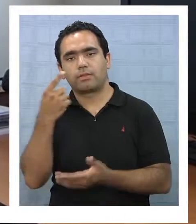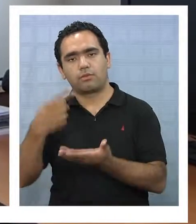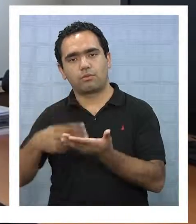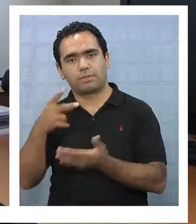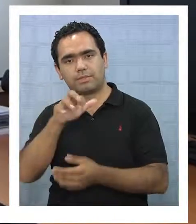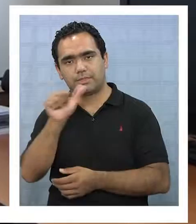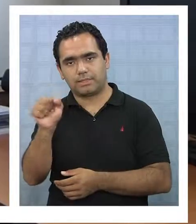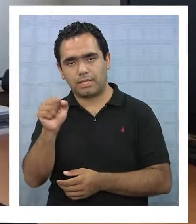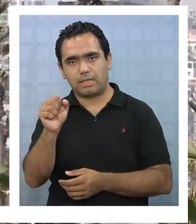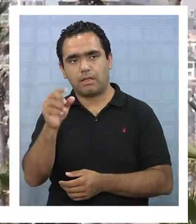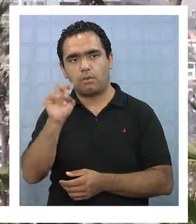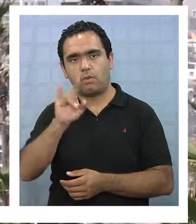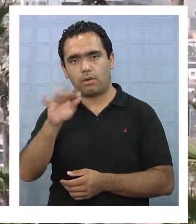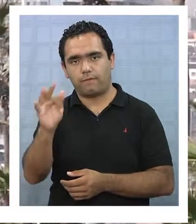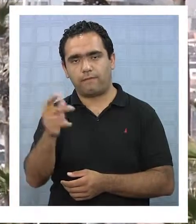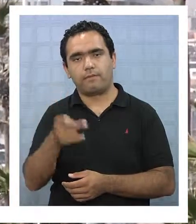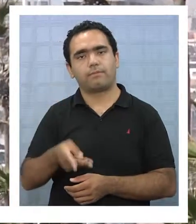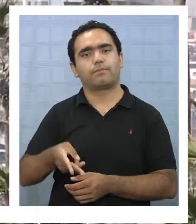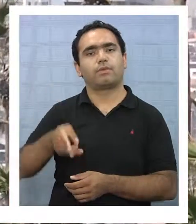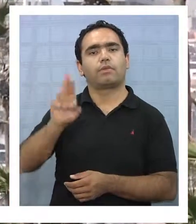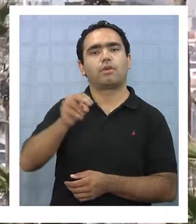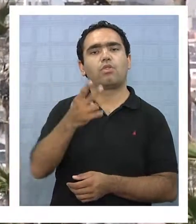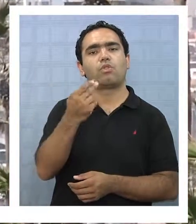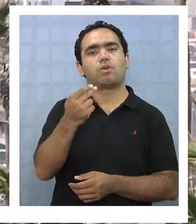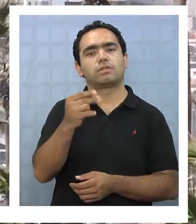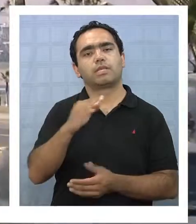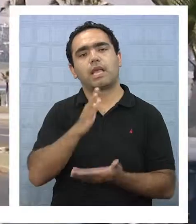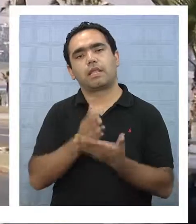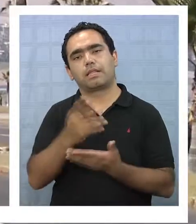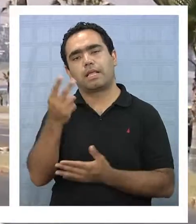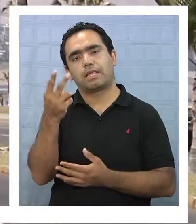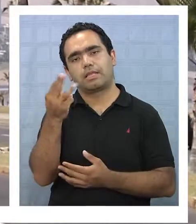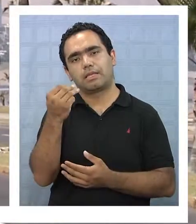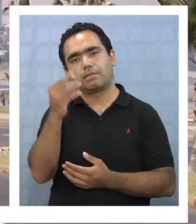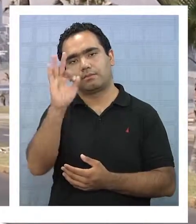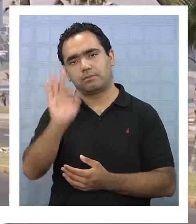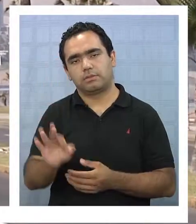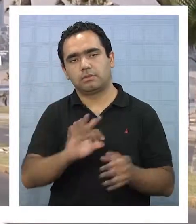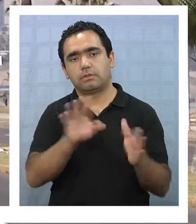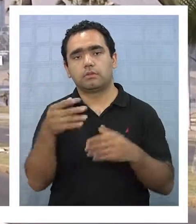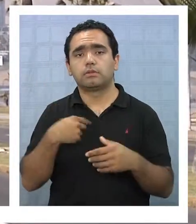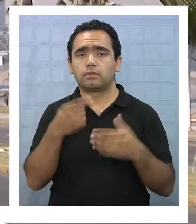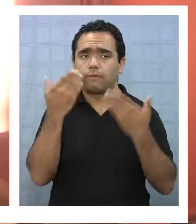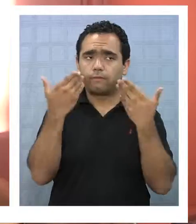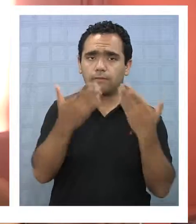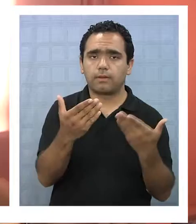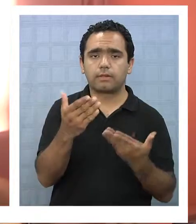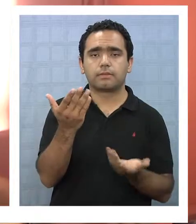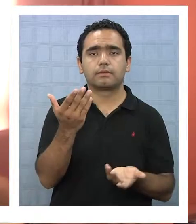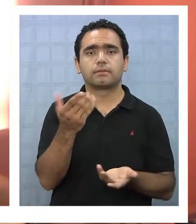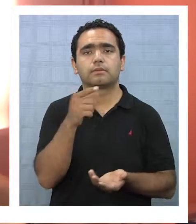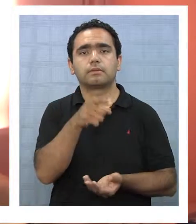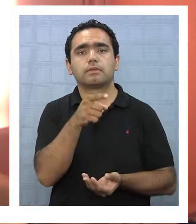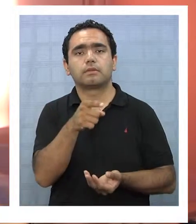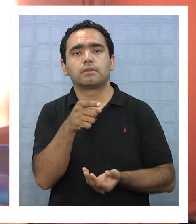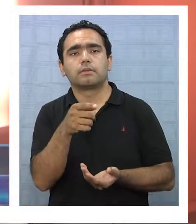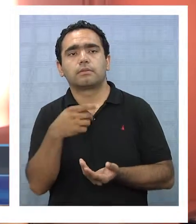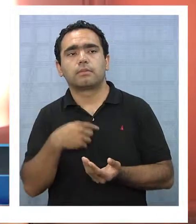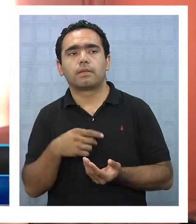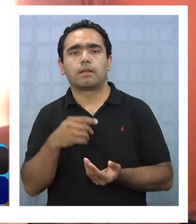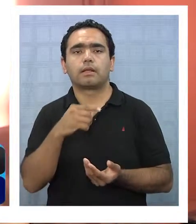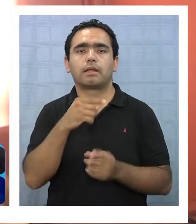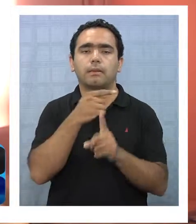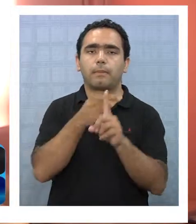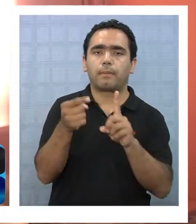van a tener incrementos de precios del orden de un 12 a un 13%. En general, los beneficios que busca es para la clase